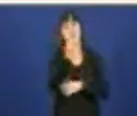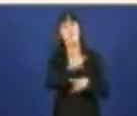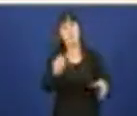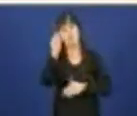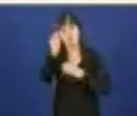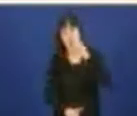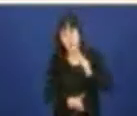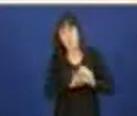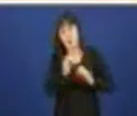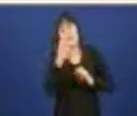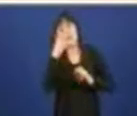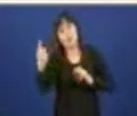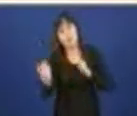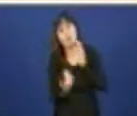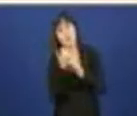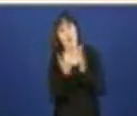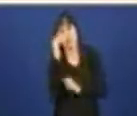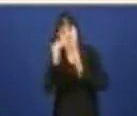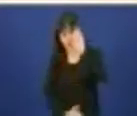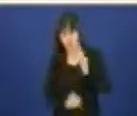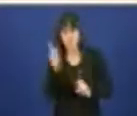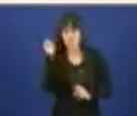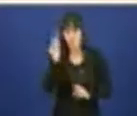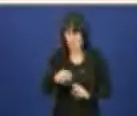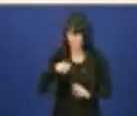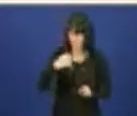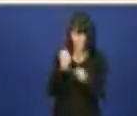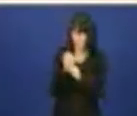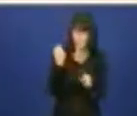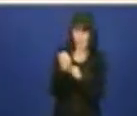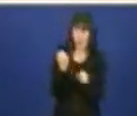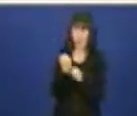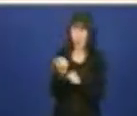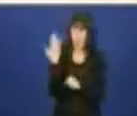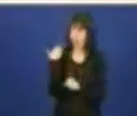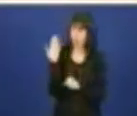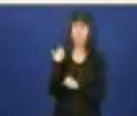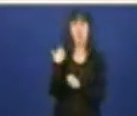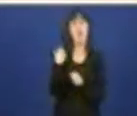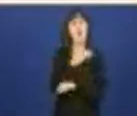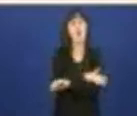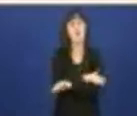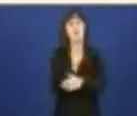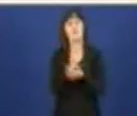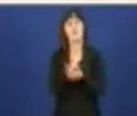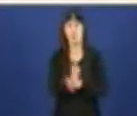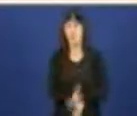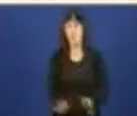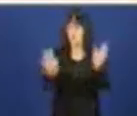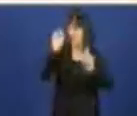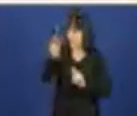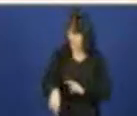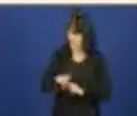días menos de espera media. Eso foi o traballo do Goberno bipartito. E esa foi tamén a herdanza que vostedes